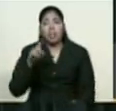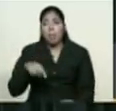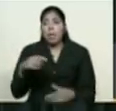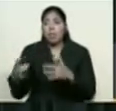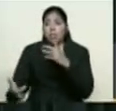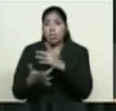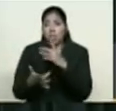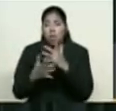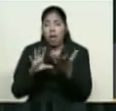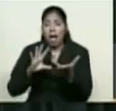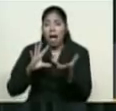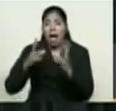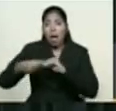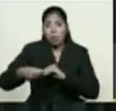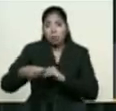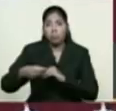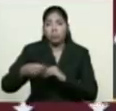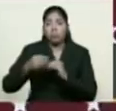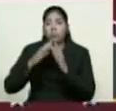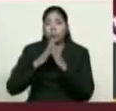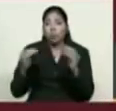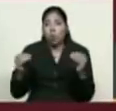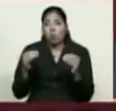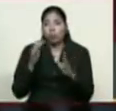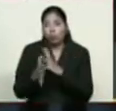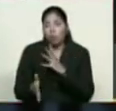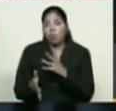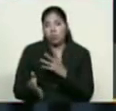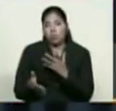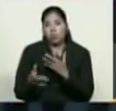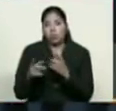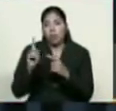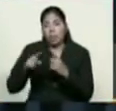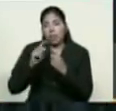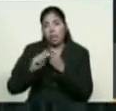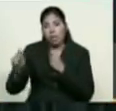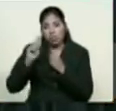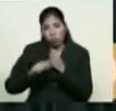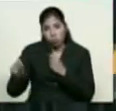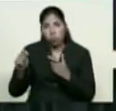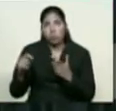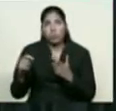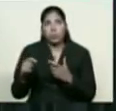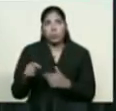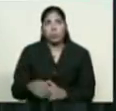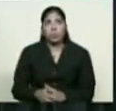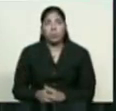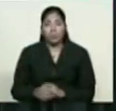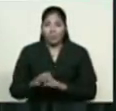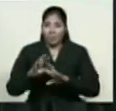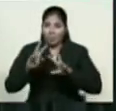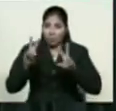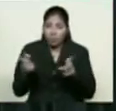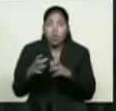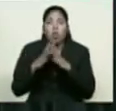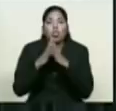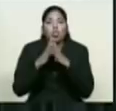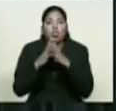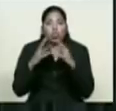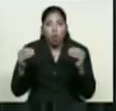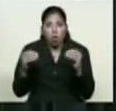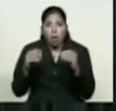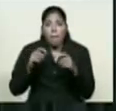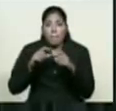para todos los sistemas de cómputos relacionados con las transacciones monetarias. subrayamos, todos los billetes